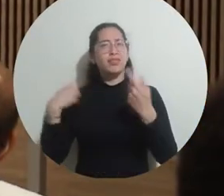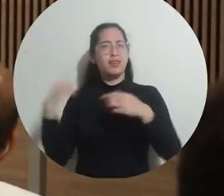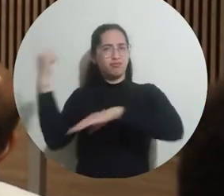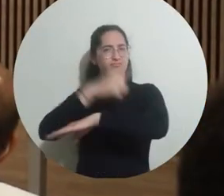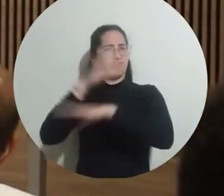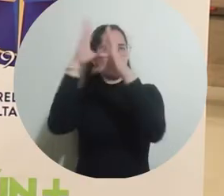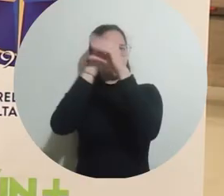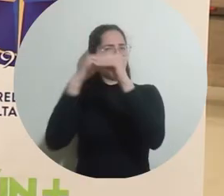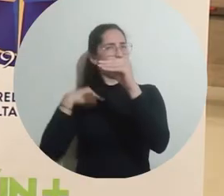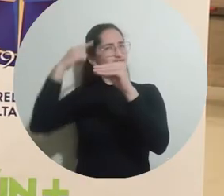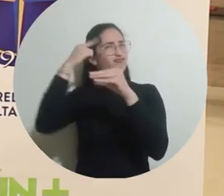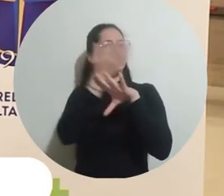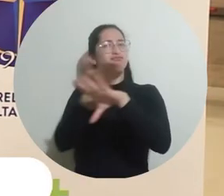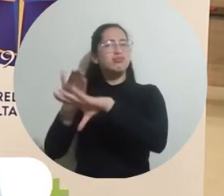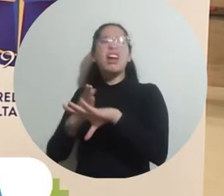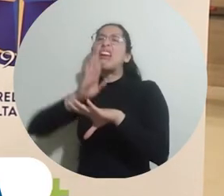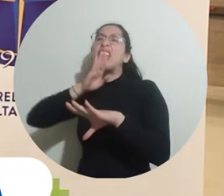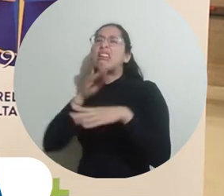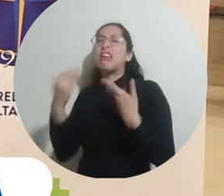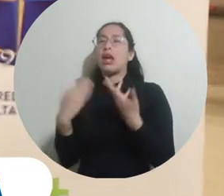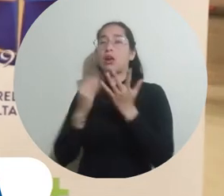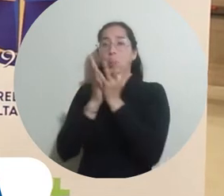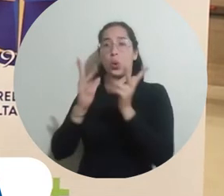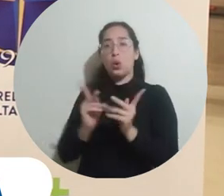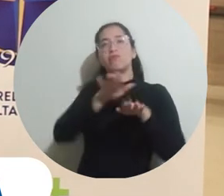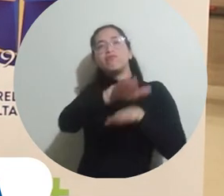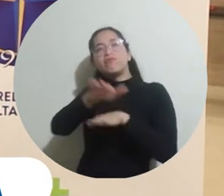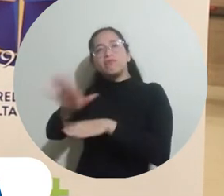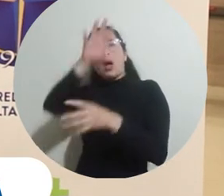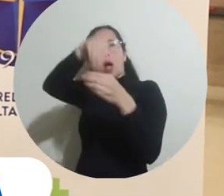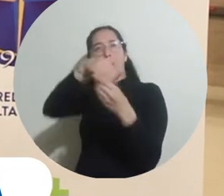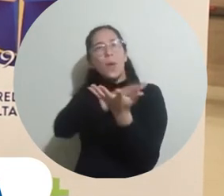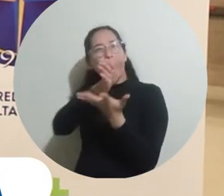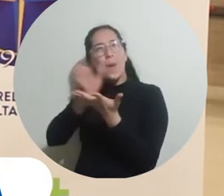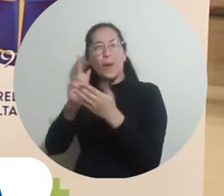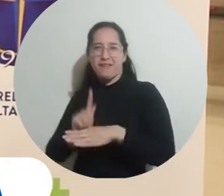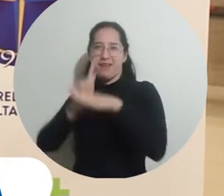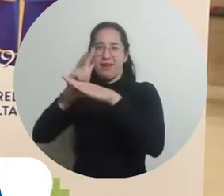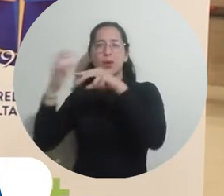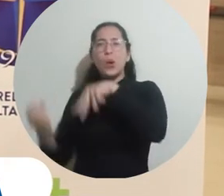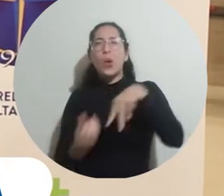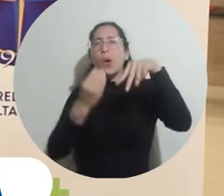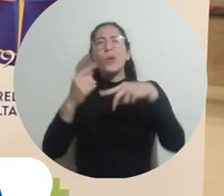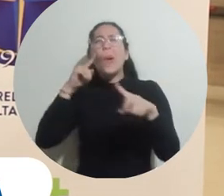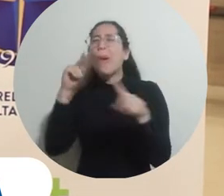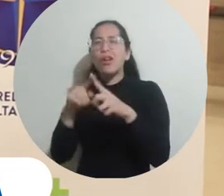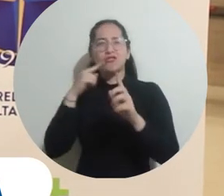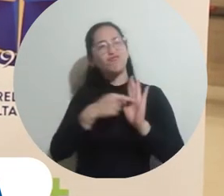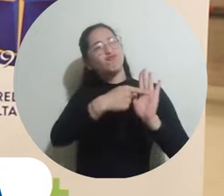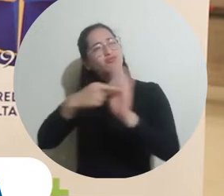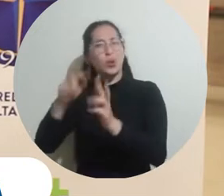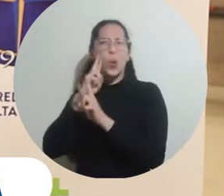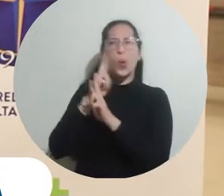Este evento fue pensado por los representantes de los diferentes programas de la Facultad de Educación en pro de reconocer